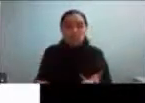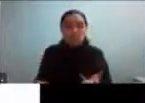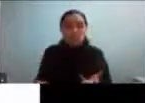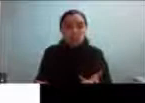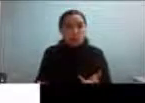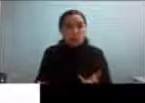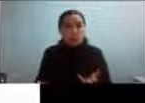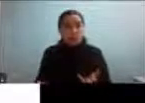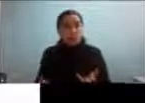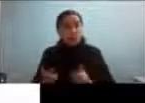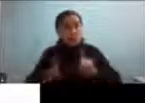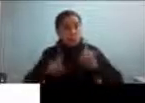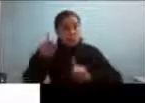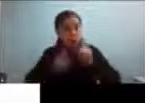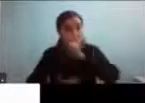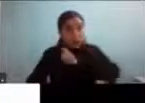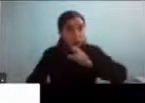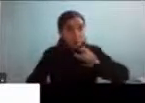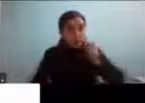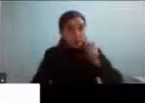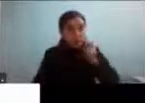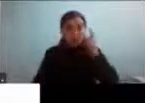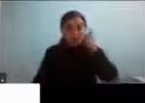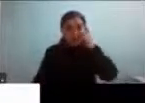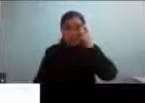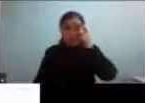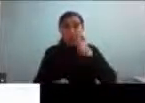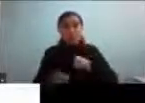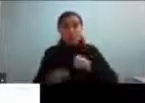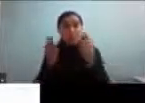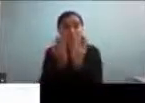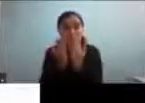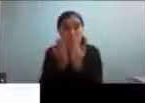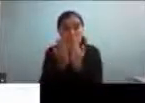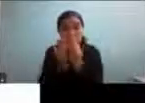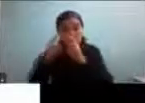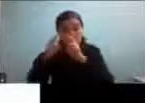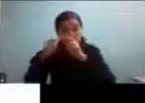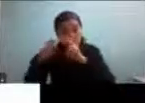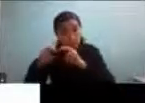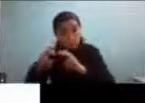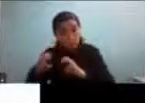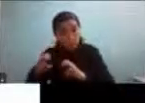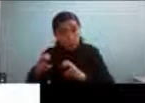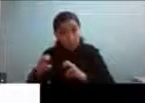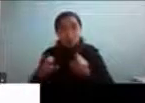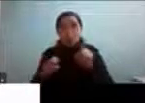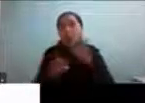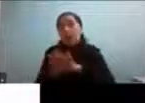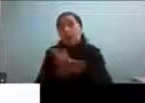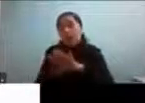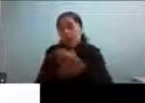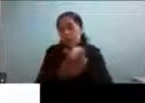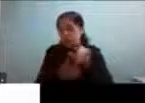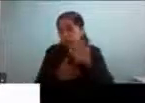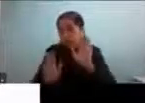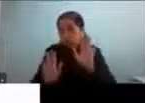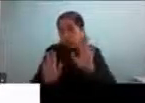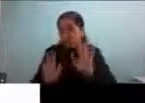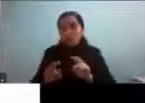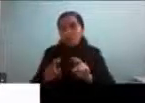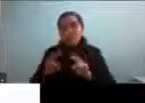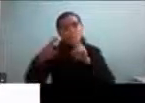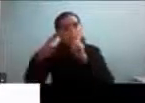entiende eso y en realidad un poco lo que dice mi estudio que mucho más que solo estos resultados por supuesto es que en realidad